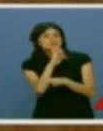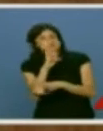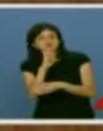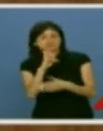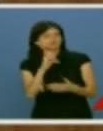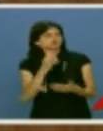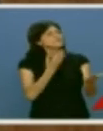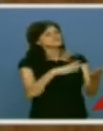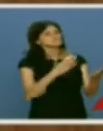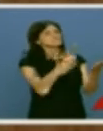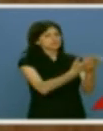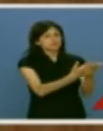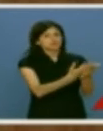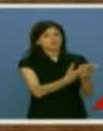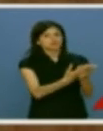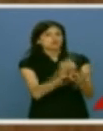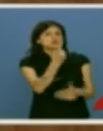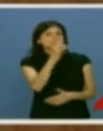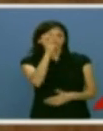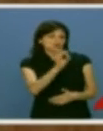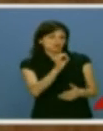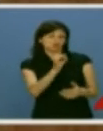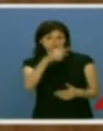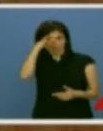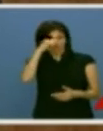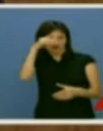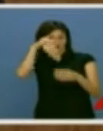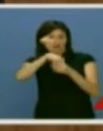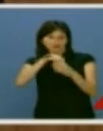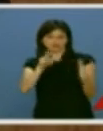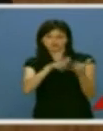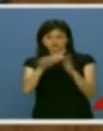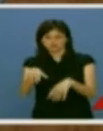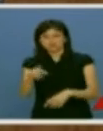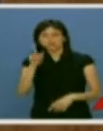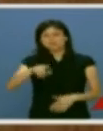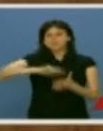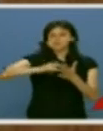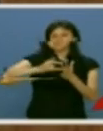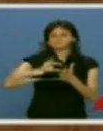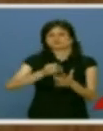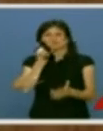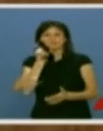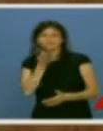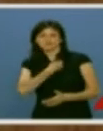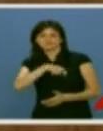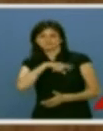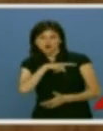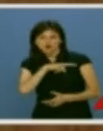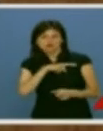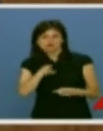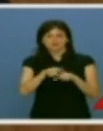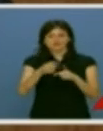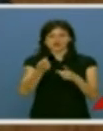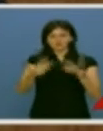implante de una vez por todas un 1% cultural en Castilla y León. Hablaremos de su enésimo plan de promoción del español y de la falta de evaluación de los